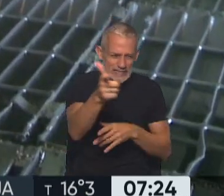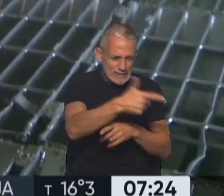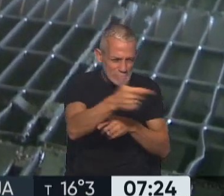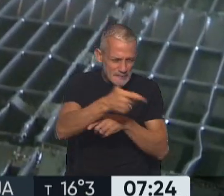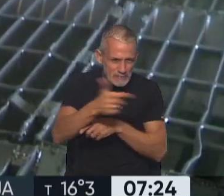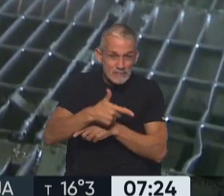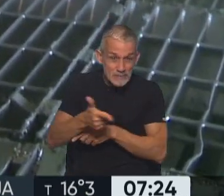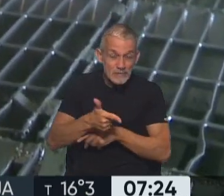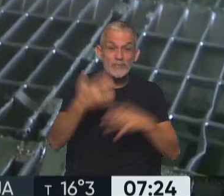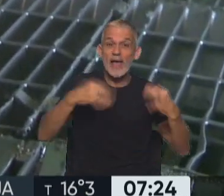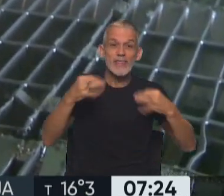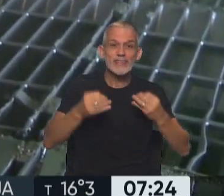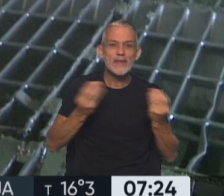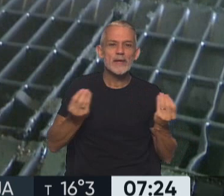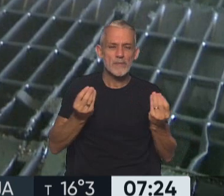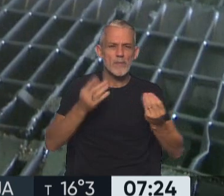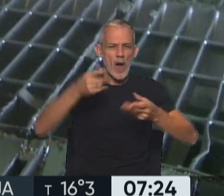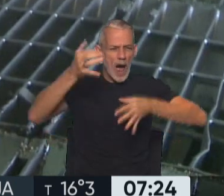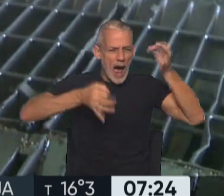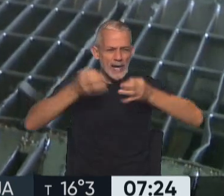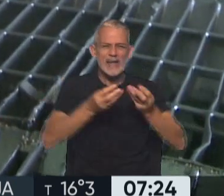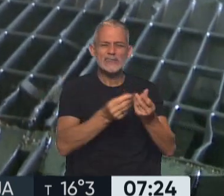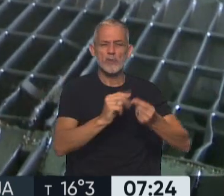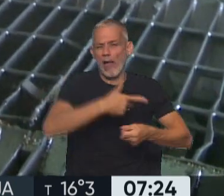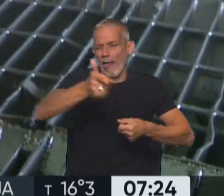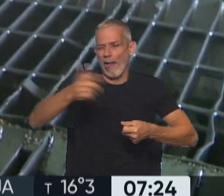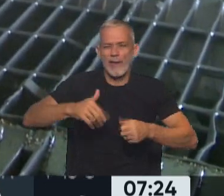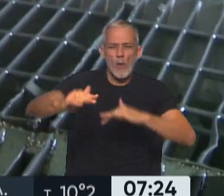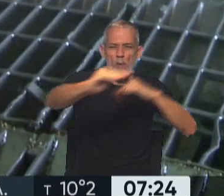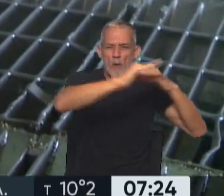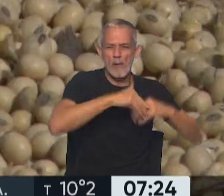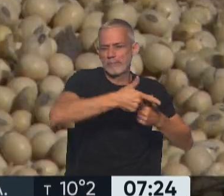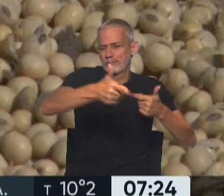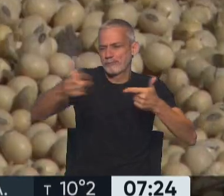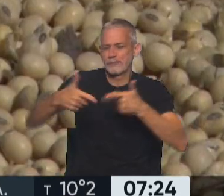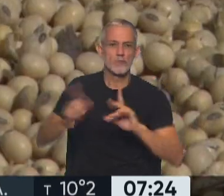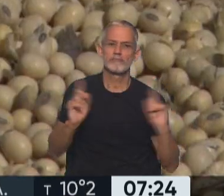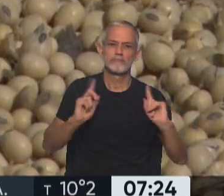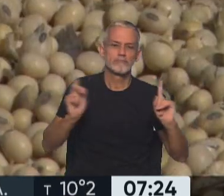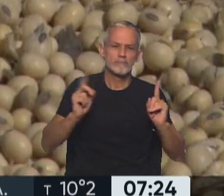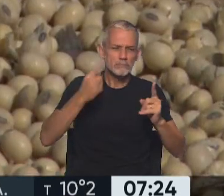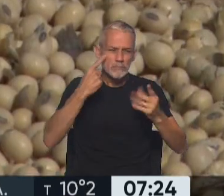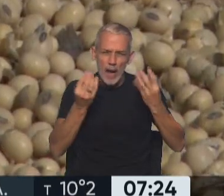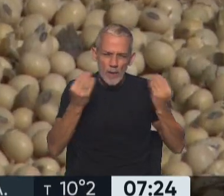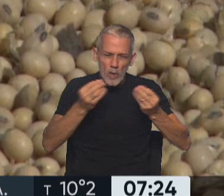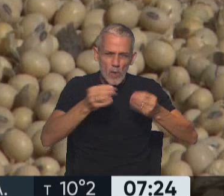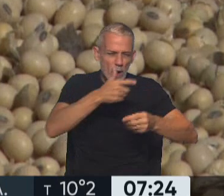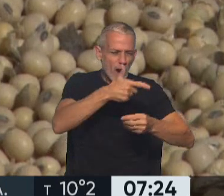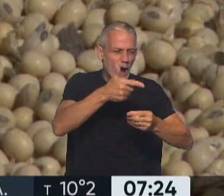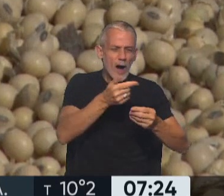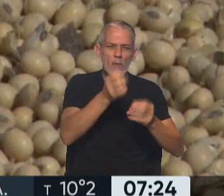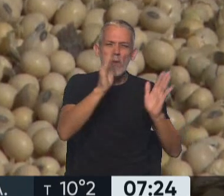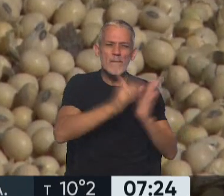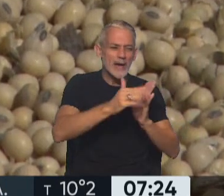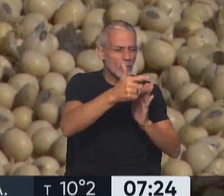fertilizantes con base en un análisis de suelos. Es decir, no podemos seguir utilizando las tradicionales cantidades